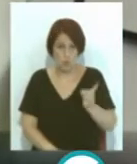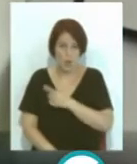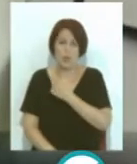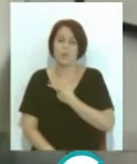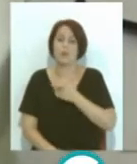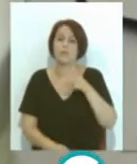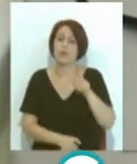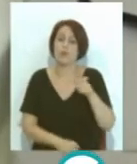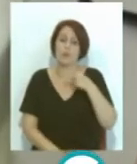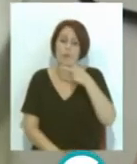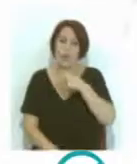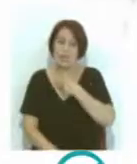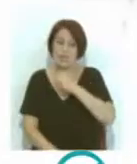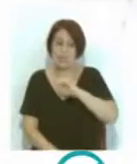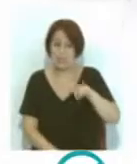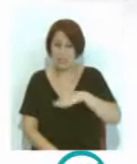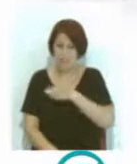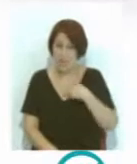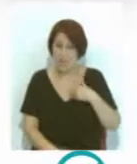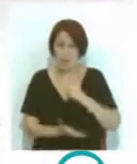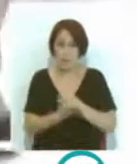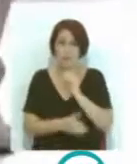cuando alguien quiera dejar de fumar, que consulte a su farmacéutico.